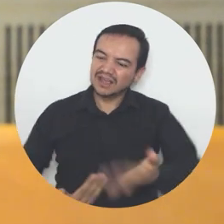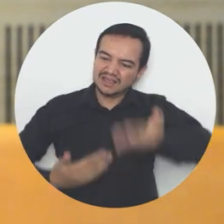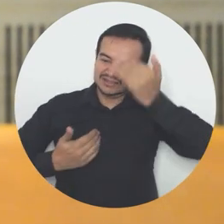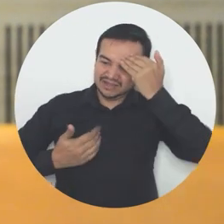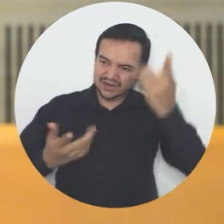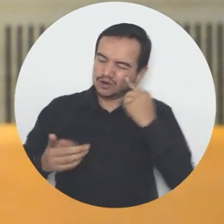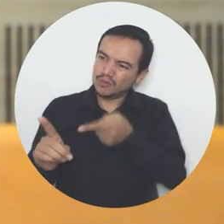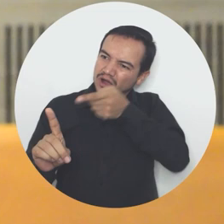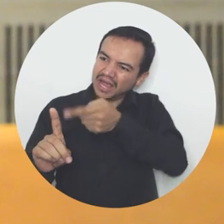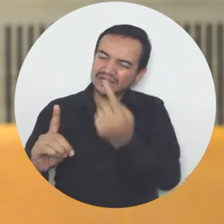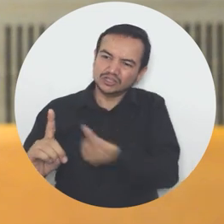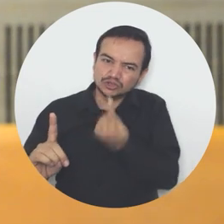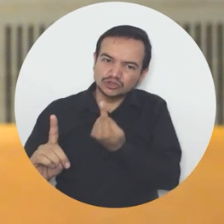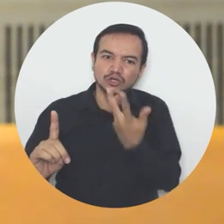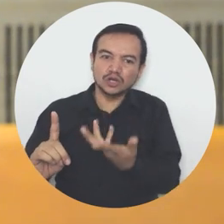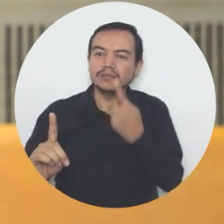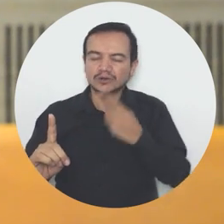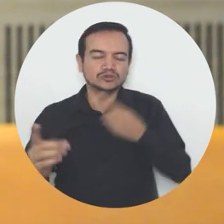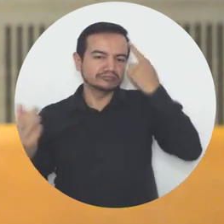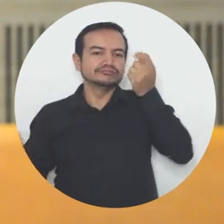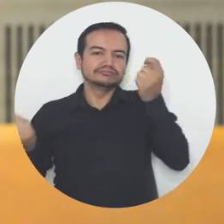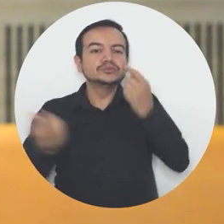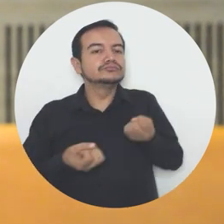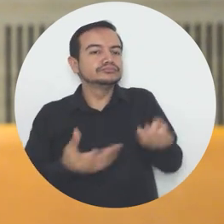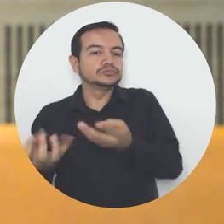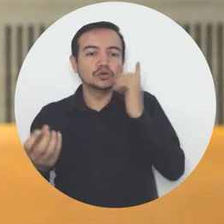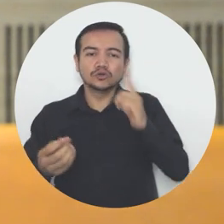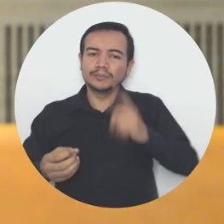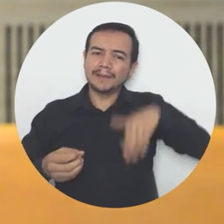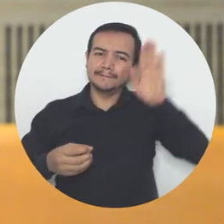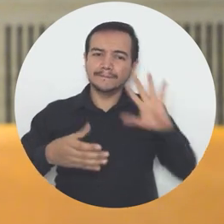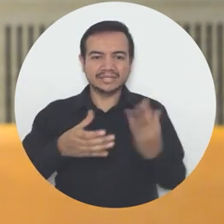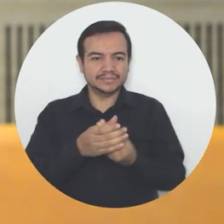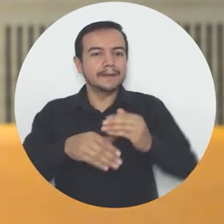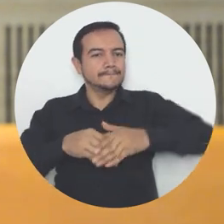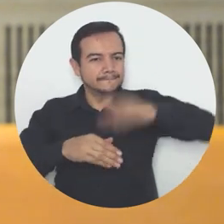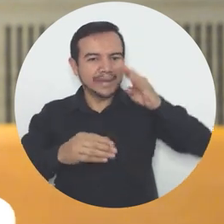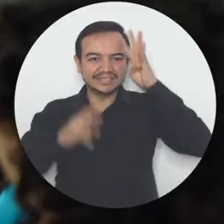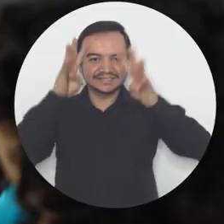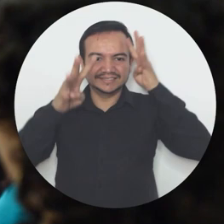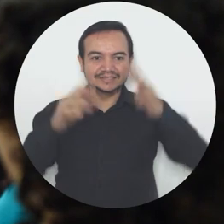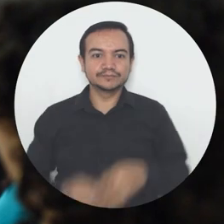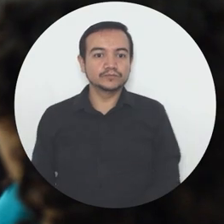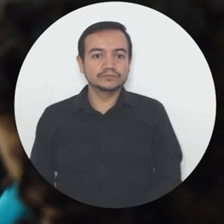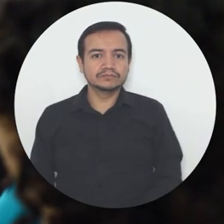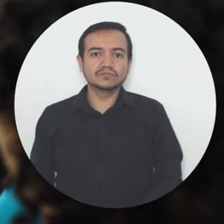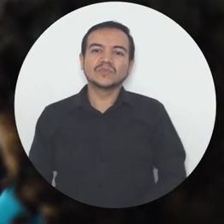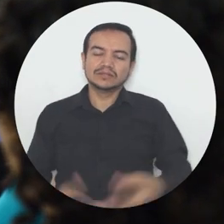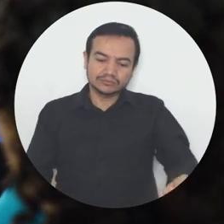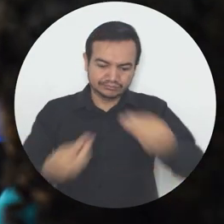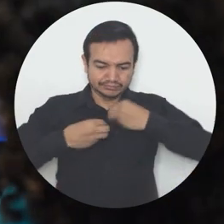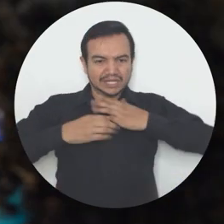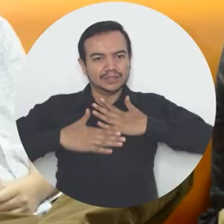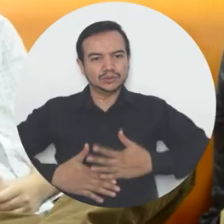mayor conocimiento y conciencia pues lo hagamos desde todas las posibilidades con las que contamos al ser más incluyentes y más innovadores. Es gratificante